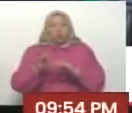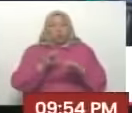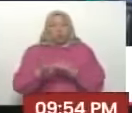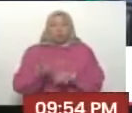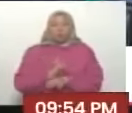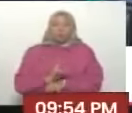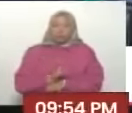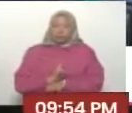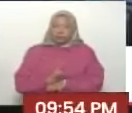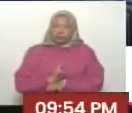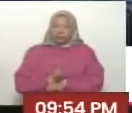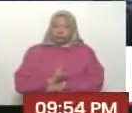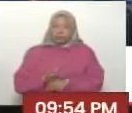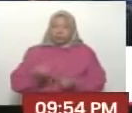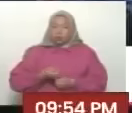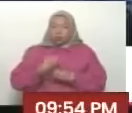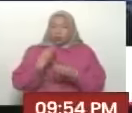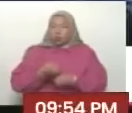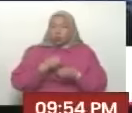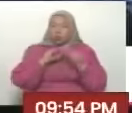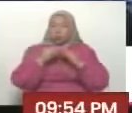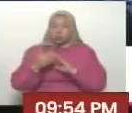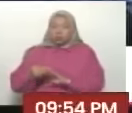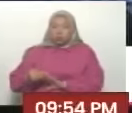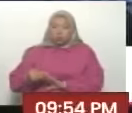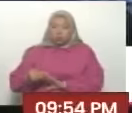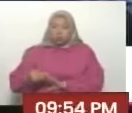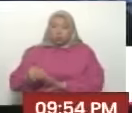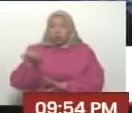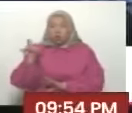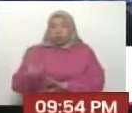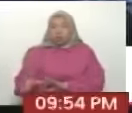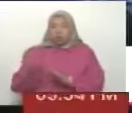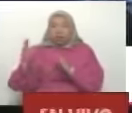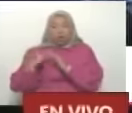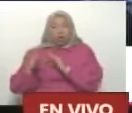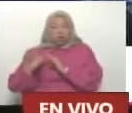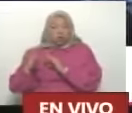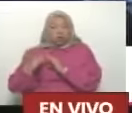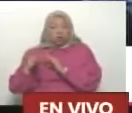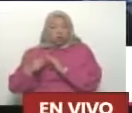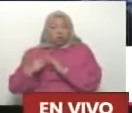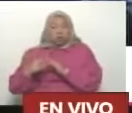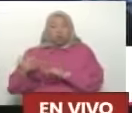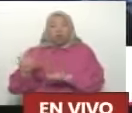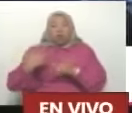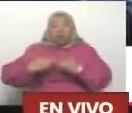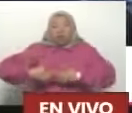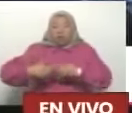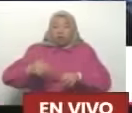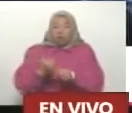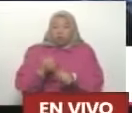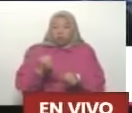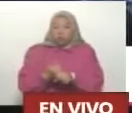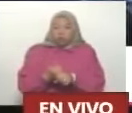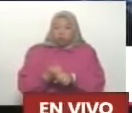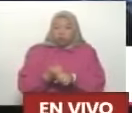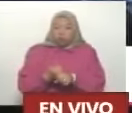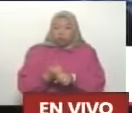directa con el consejo comunal, con el vecino, con la vecina, en el aula de clase, en la fábrica, en la